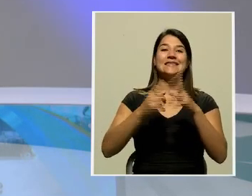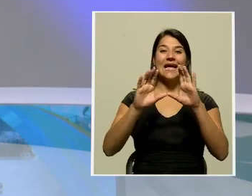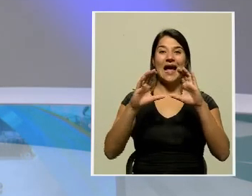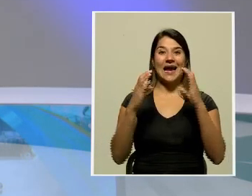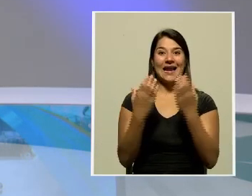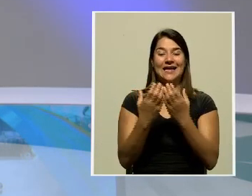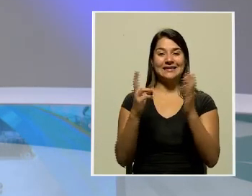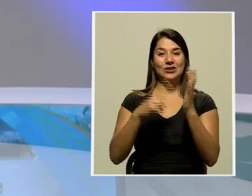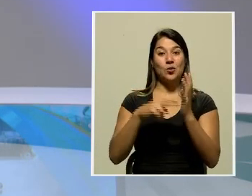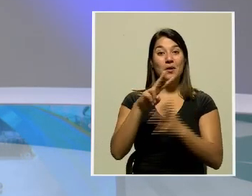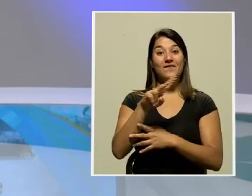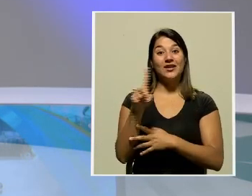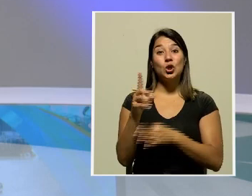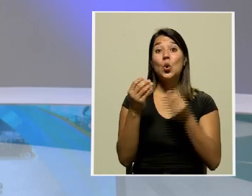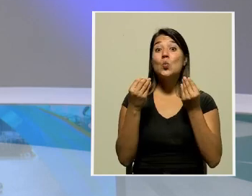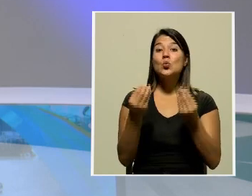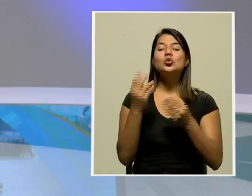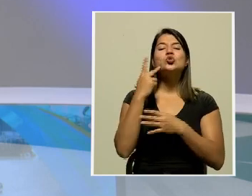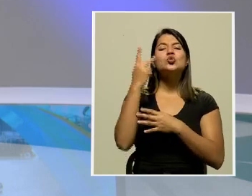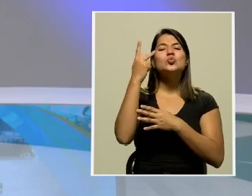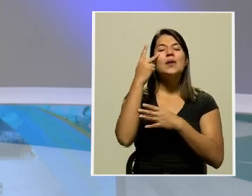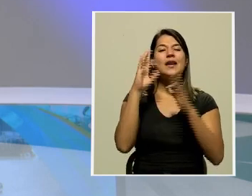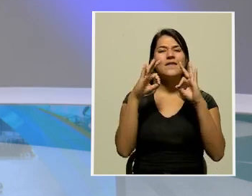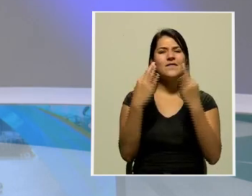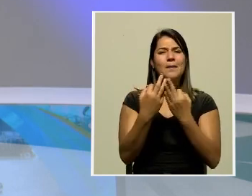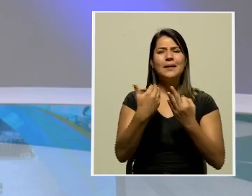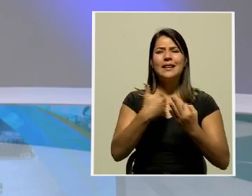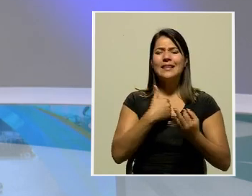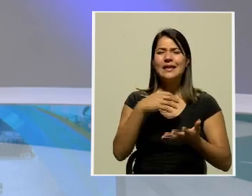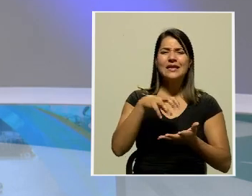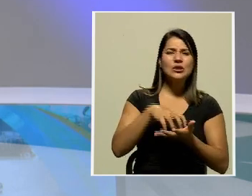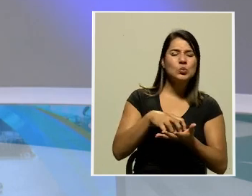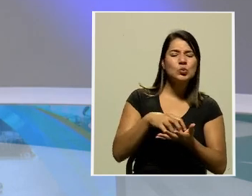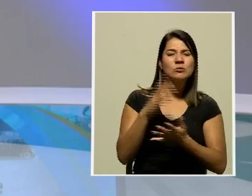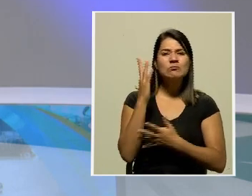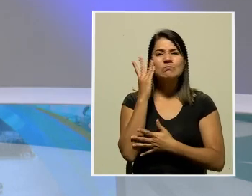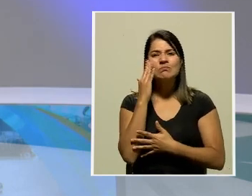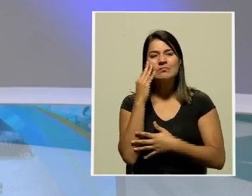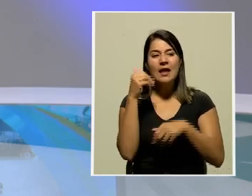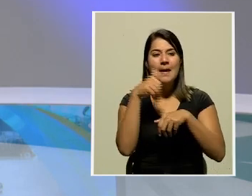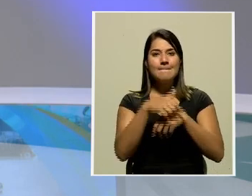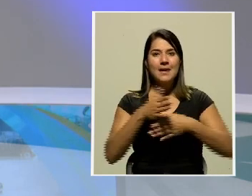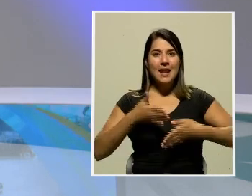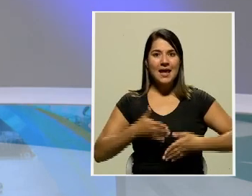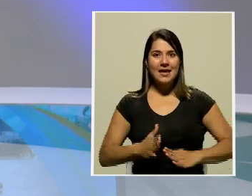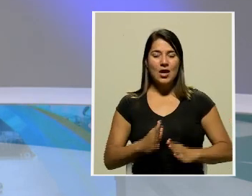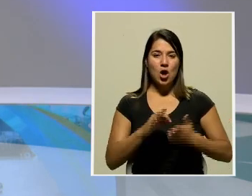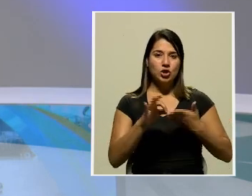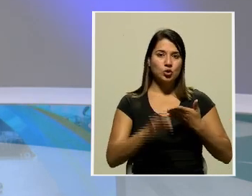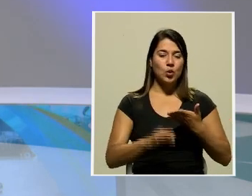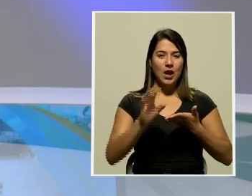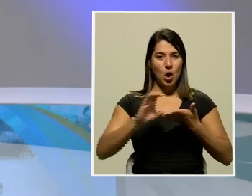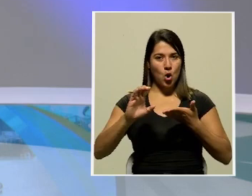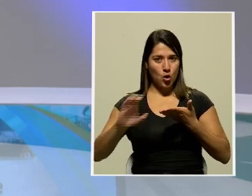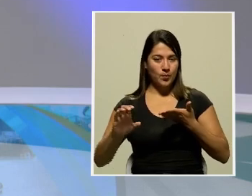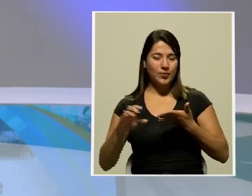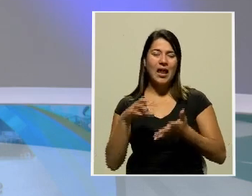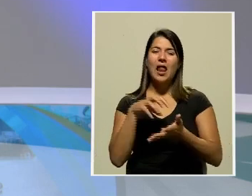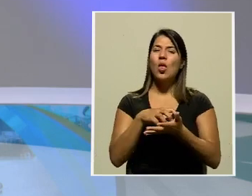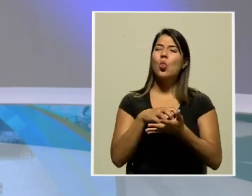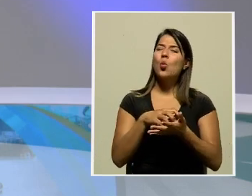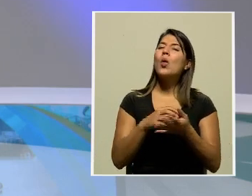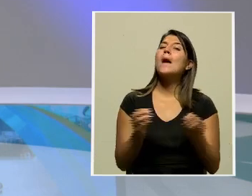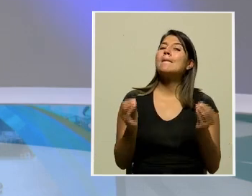muchos padres de familia aún tienen inquietudes e incluso temor de enviar a sus hijos a los centros educativos. Algunas de las dudas más frecuentes